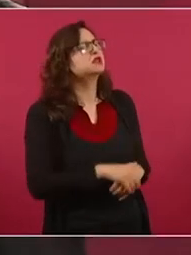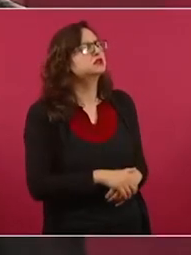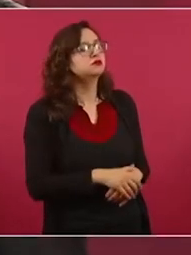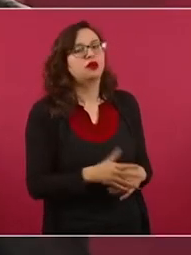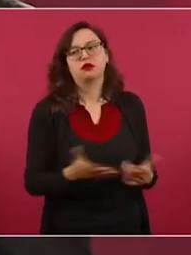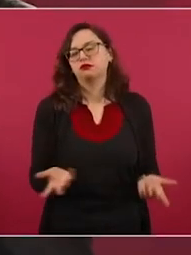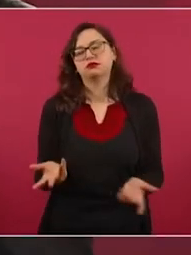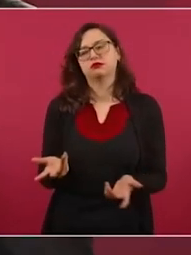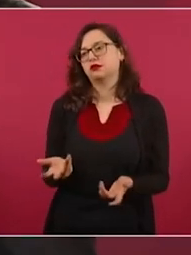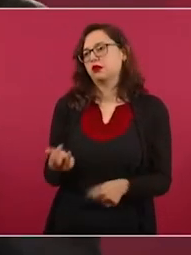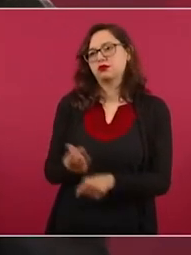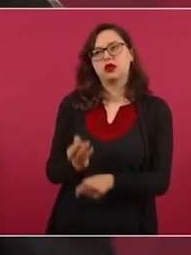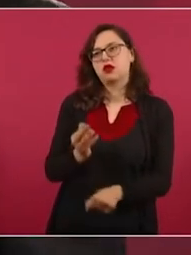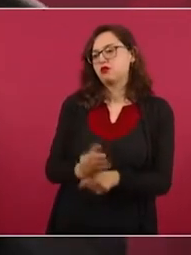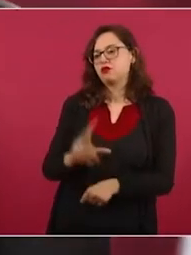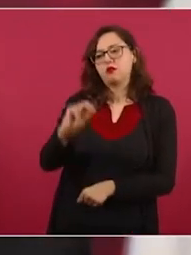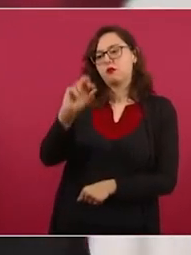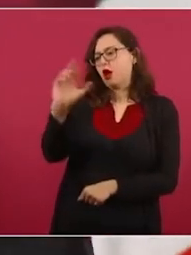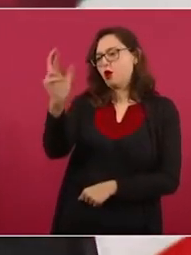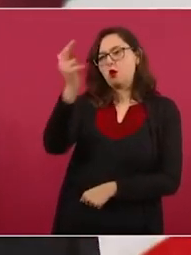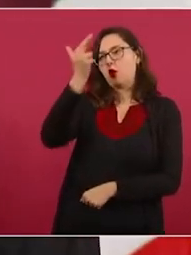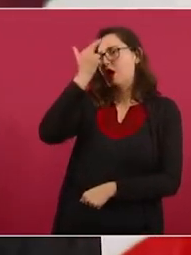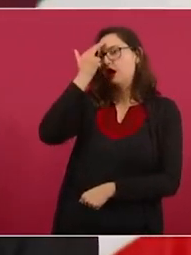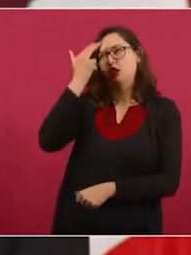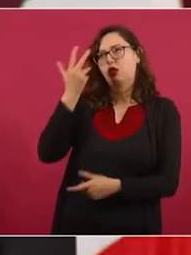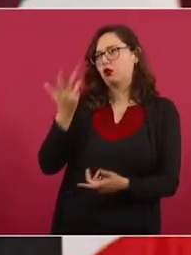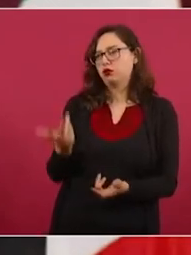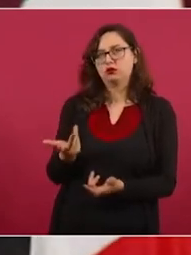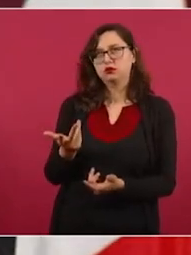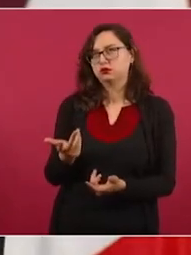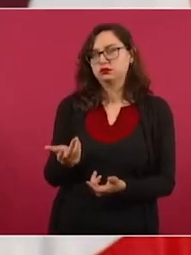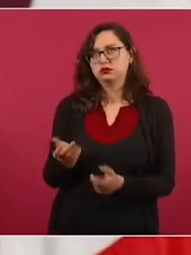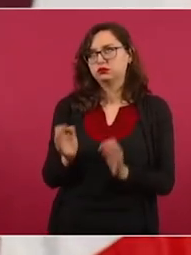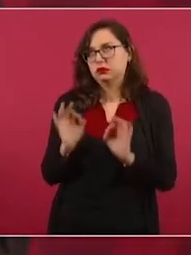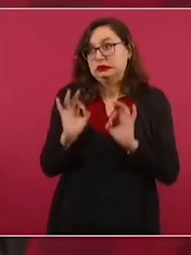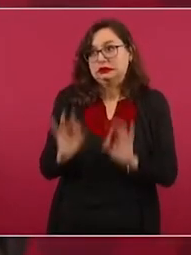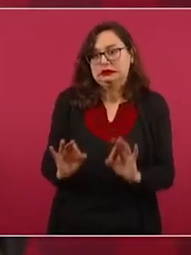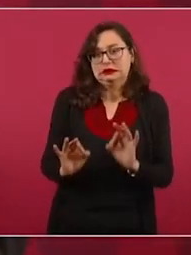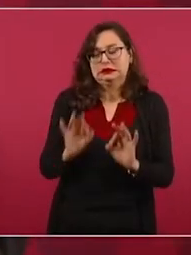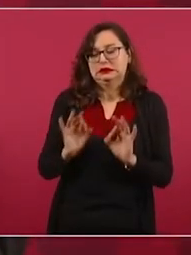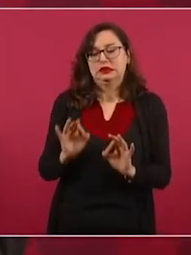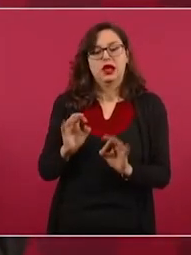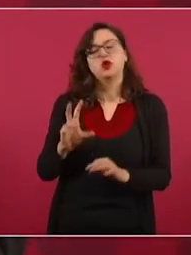bien, pero no se